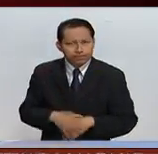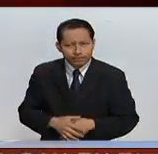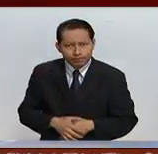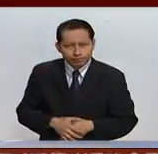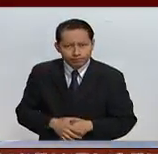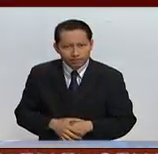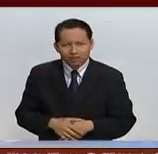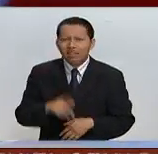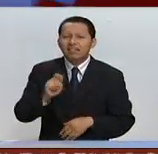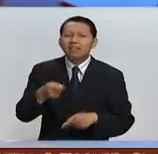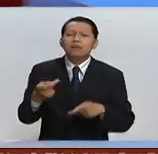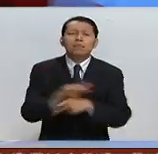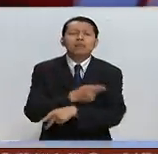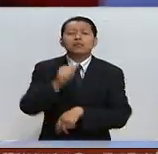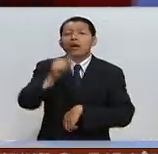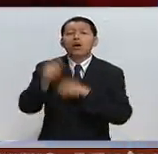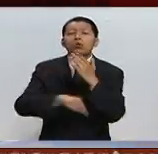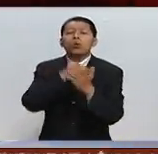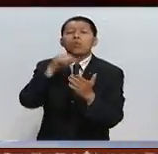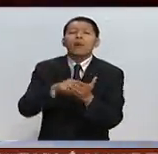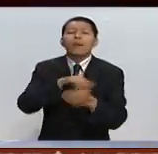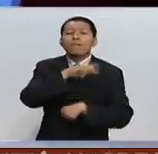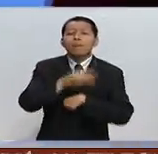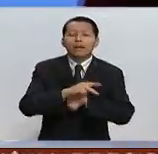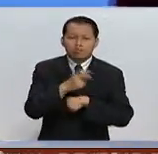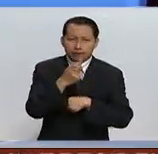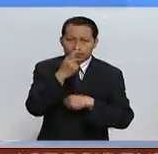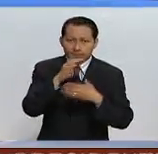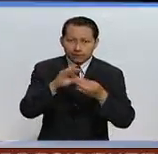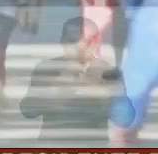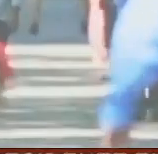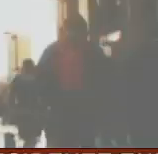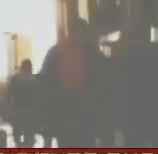lo que está pasando en otros lugares de nuestro país? Aquí le decimos.